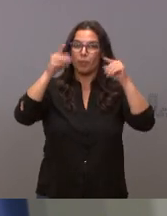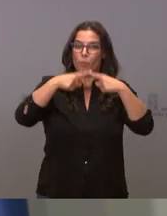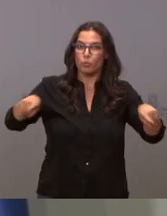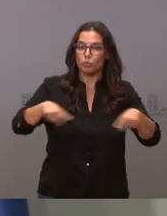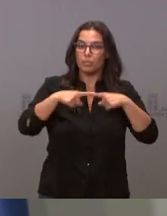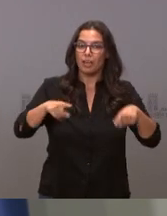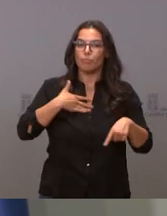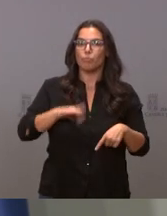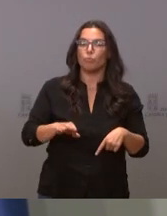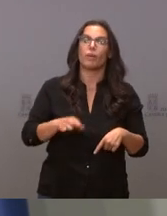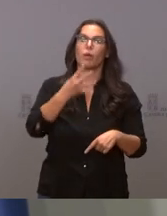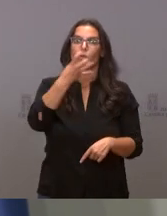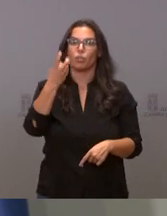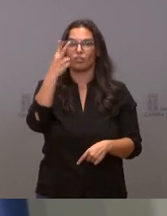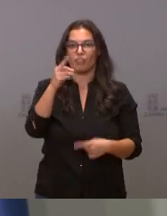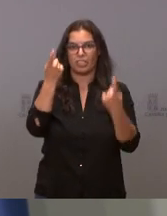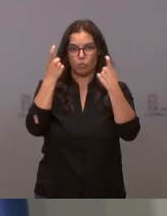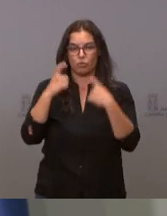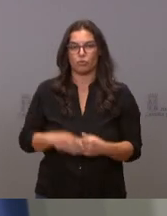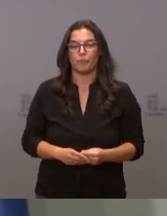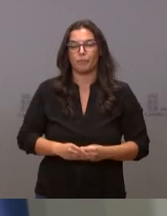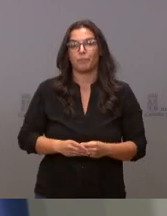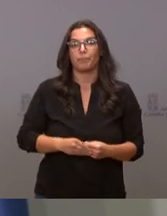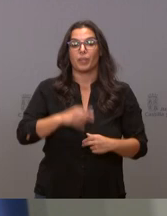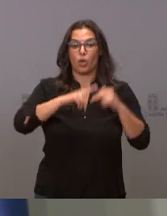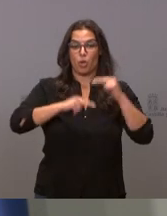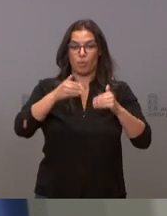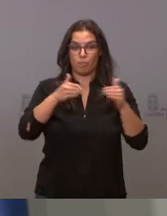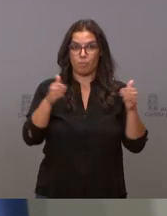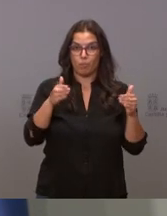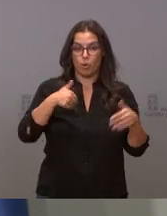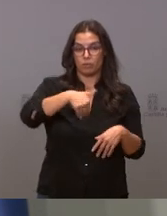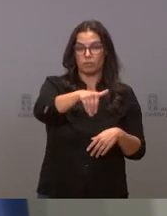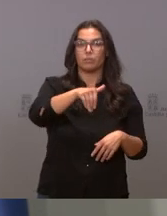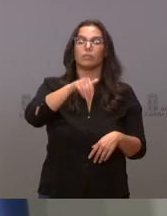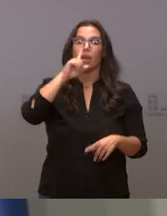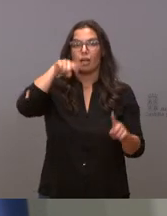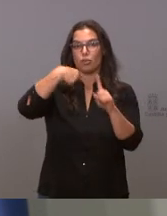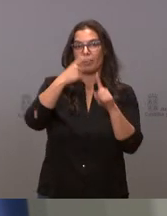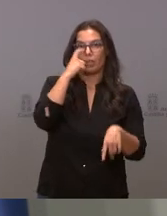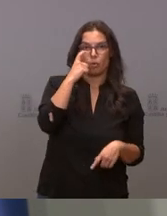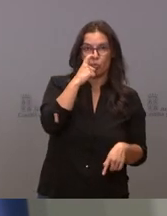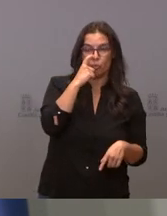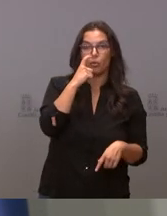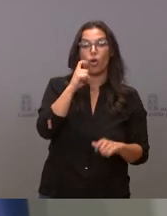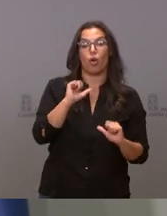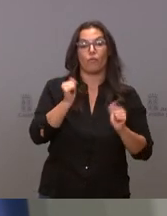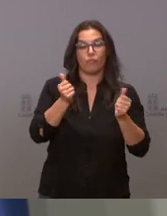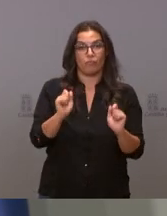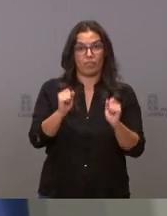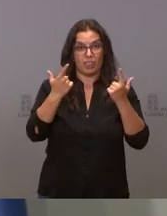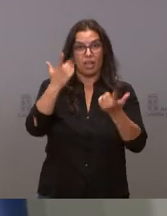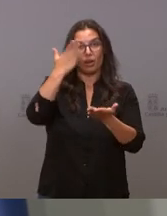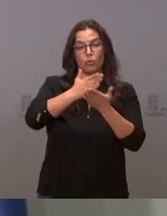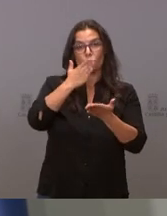una capacidad para 420 alumnos. El inicio de esta obra está previsto para junio de 2022 y su entrada en funcionamiento para el curso